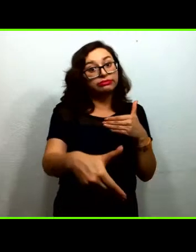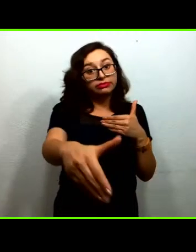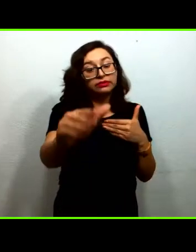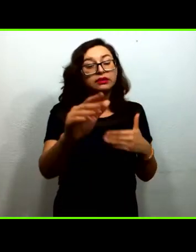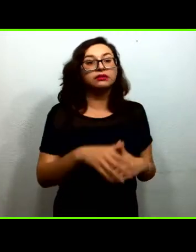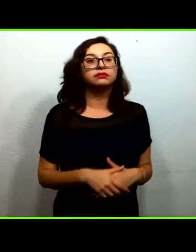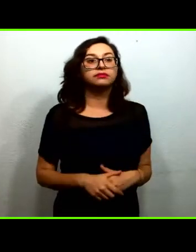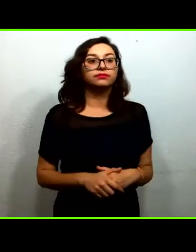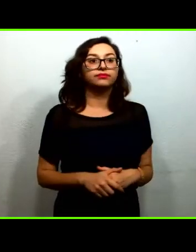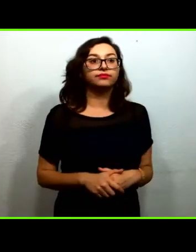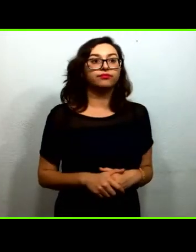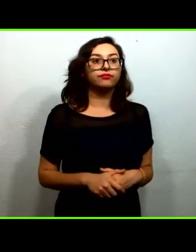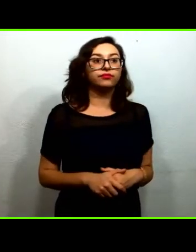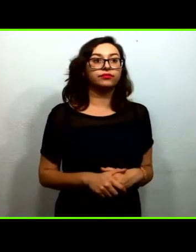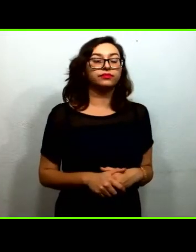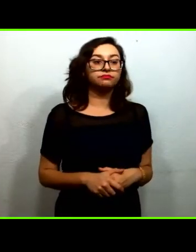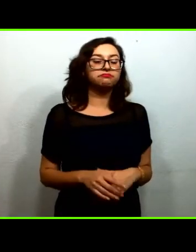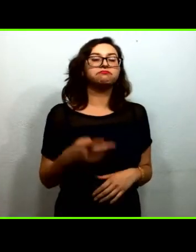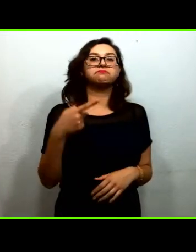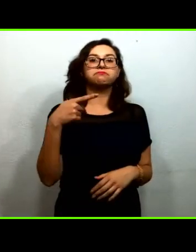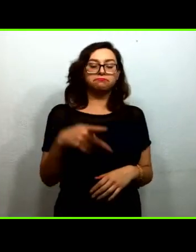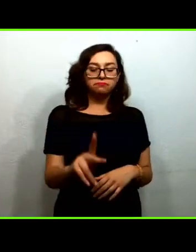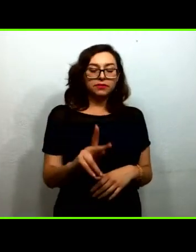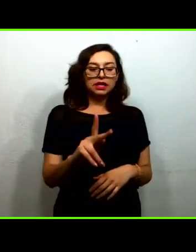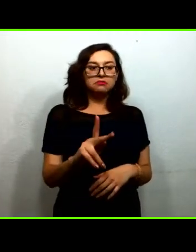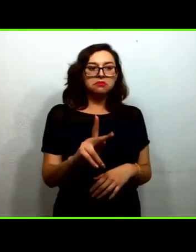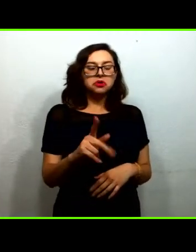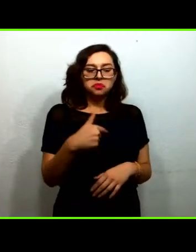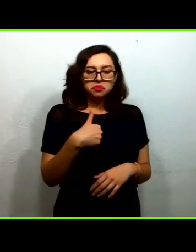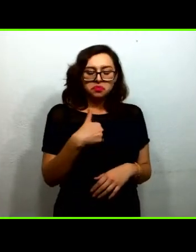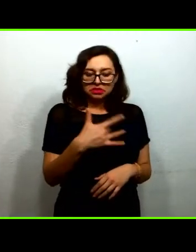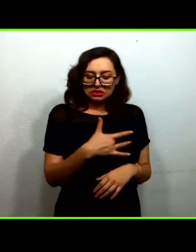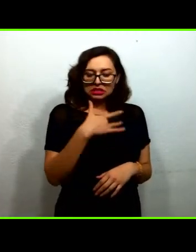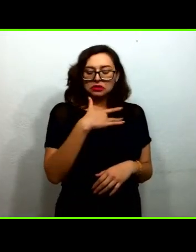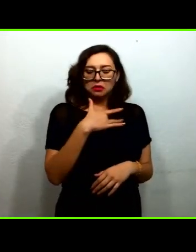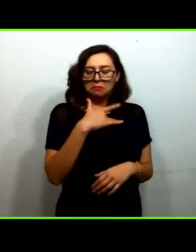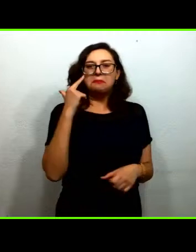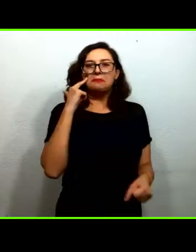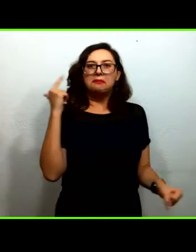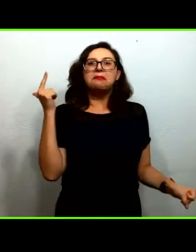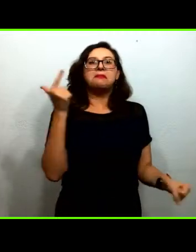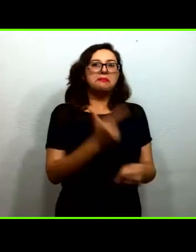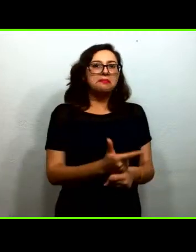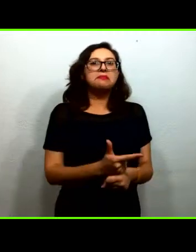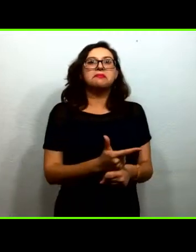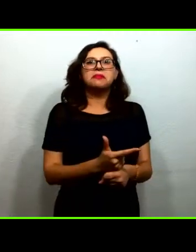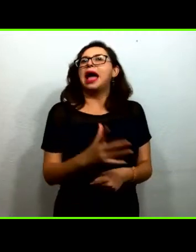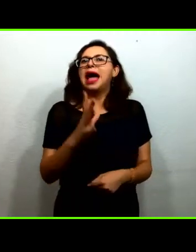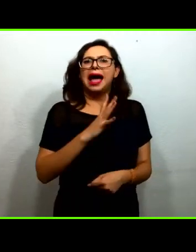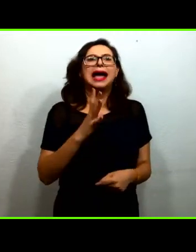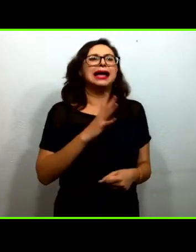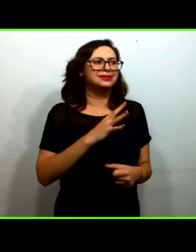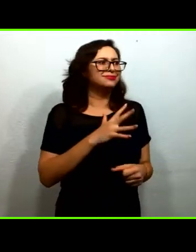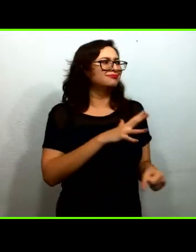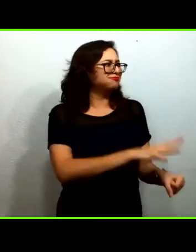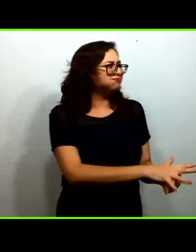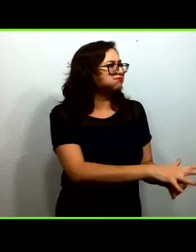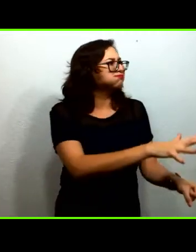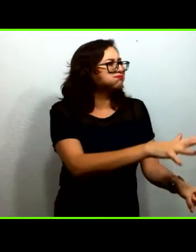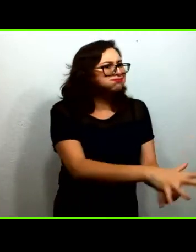pero estamos dando cuenta que tenemos muchos recursos muchas